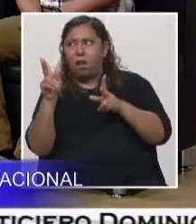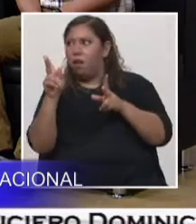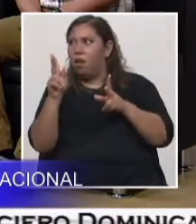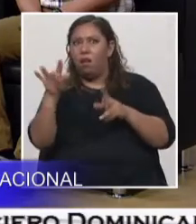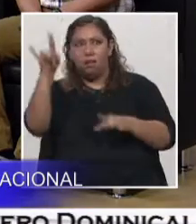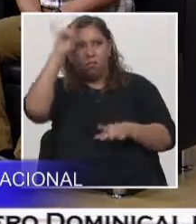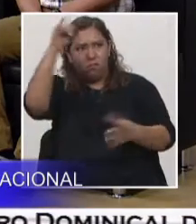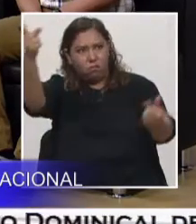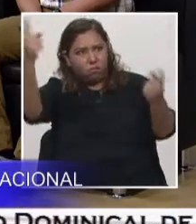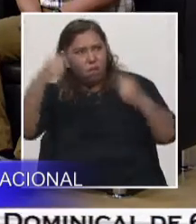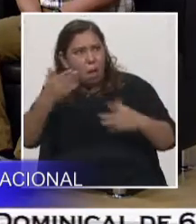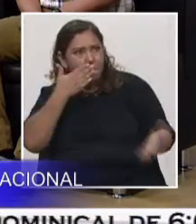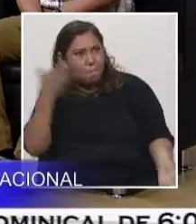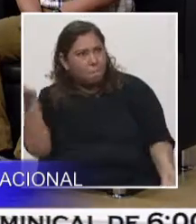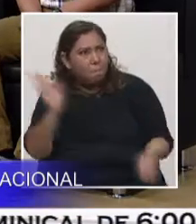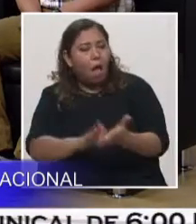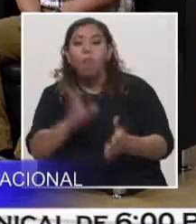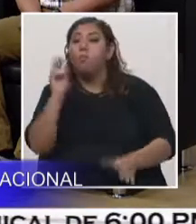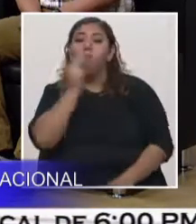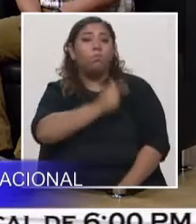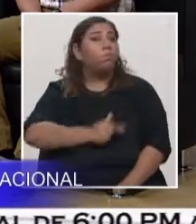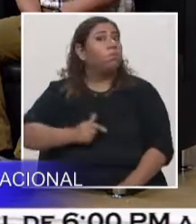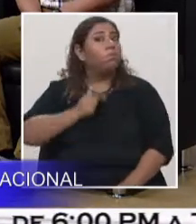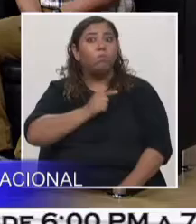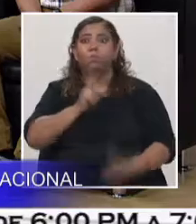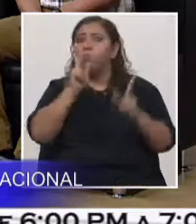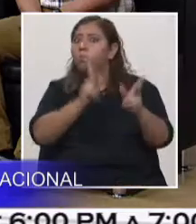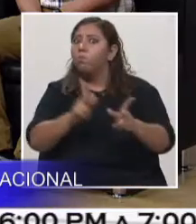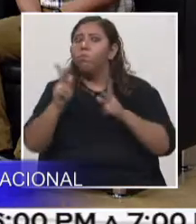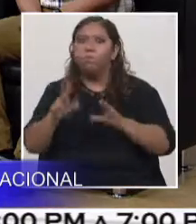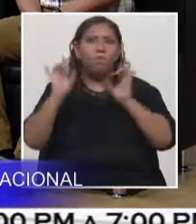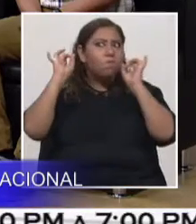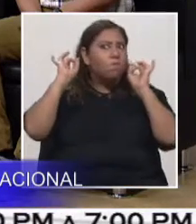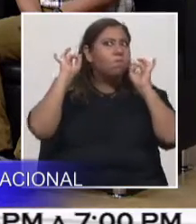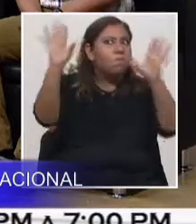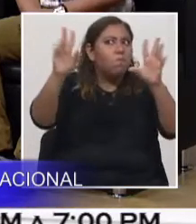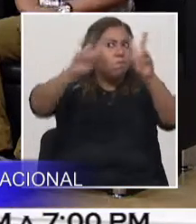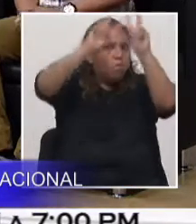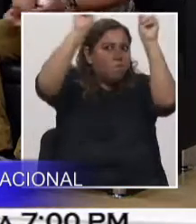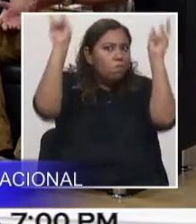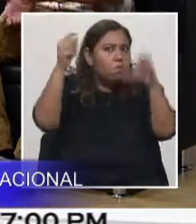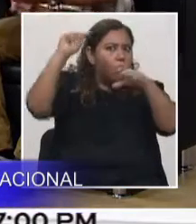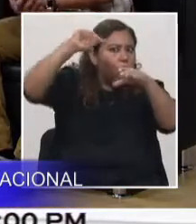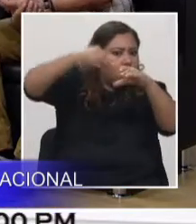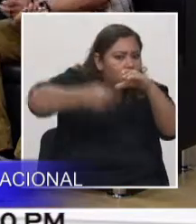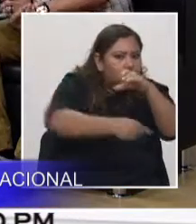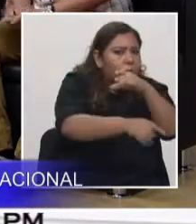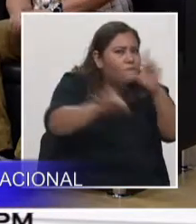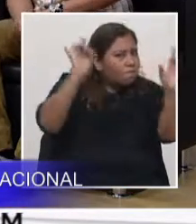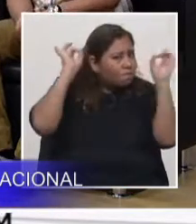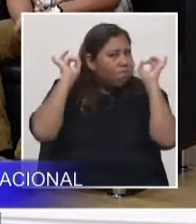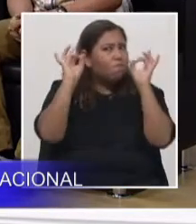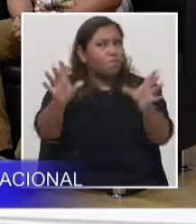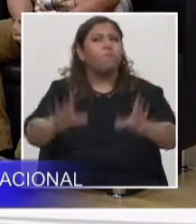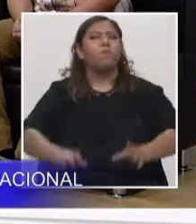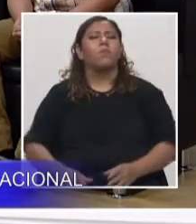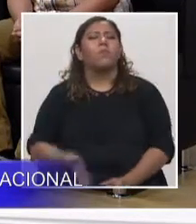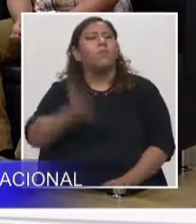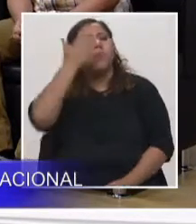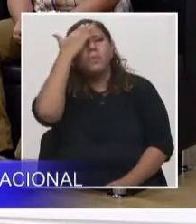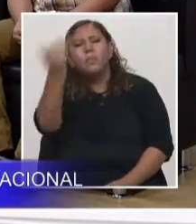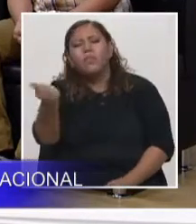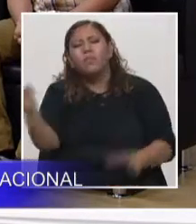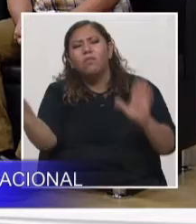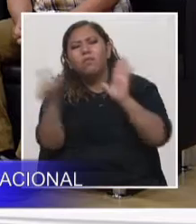diablo muchas veces, ¿verdad? Se espantan y salen despavoridos. ¿Por qué se ha hecho esto de manera muchas veces negativa